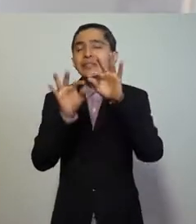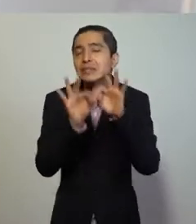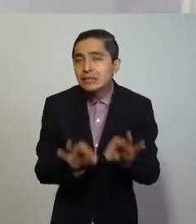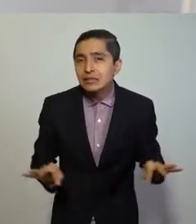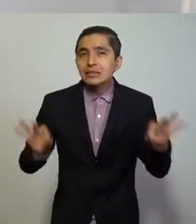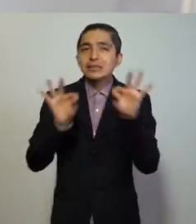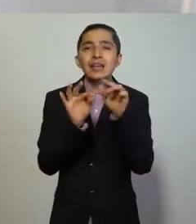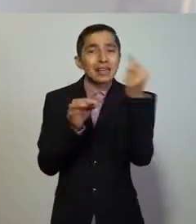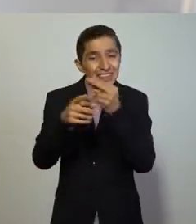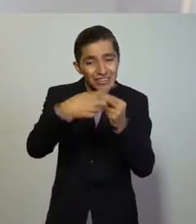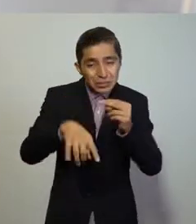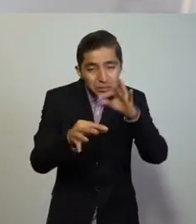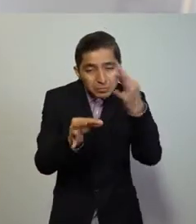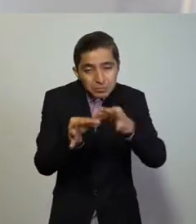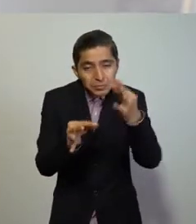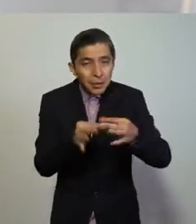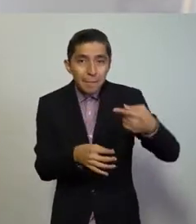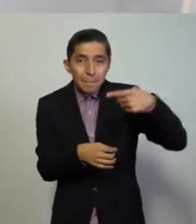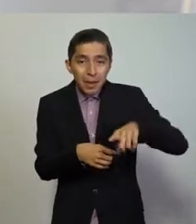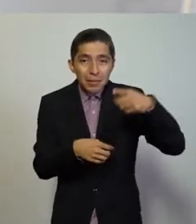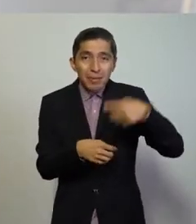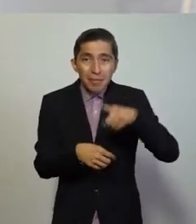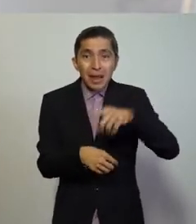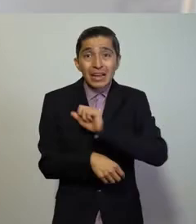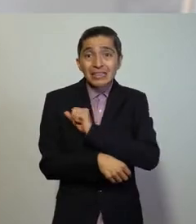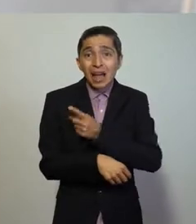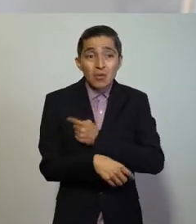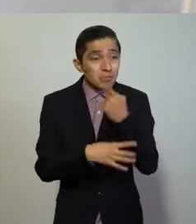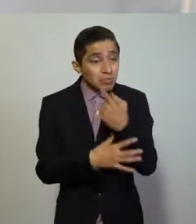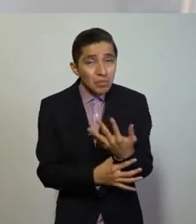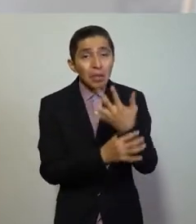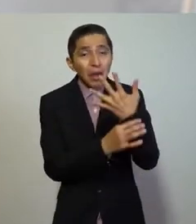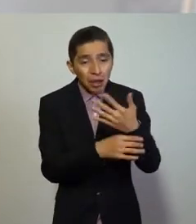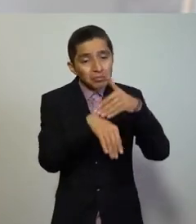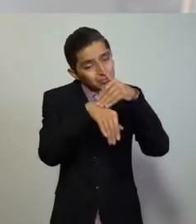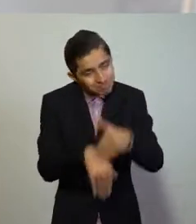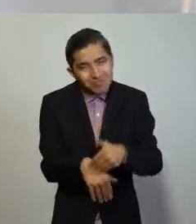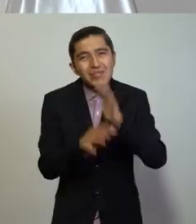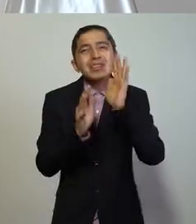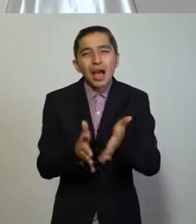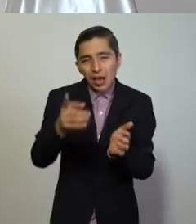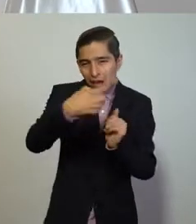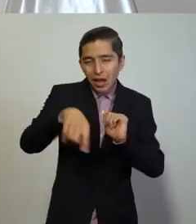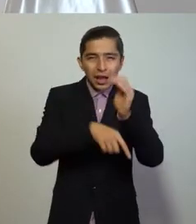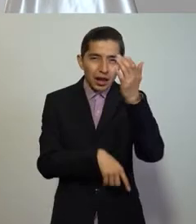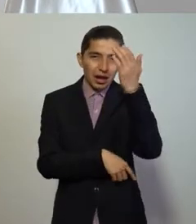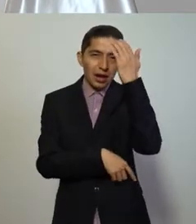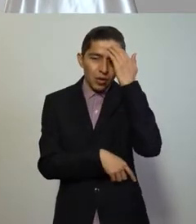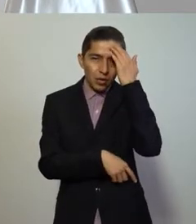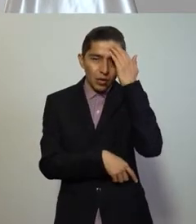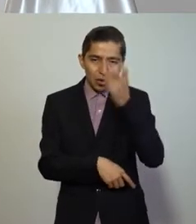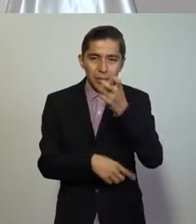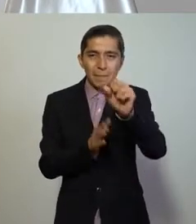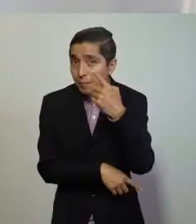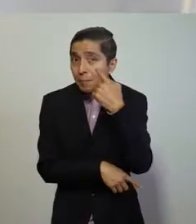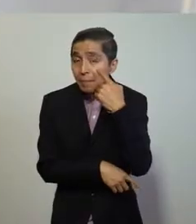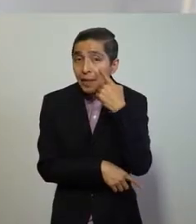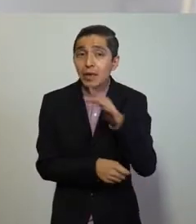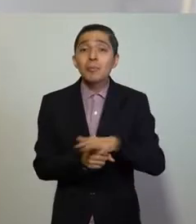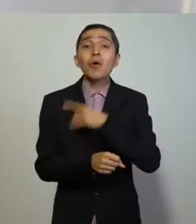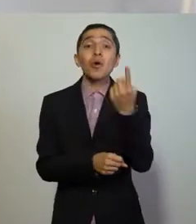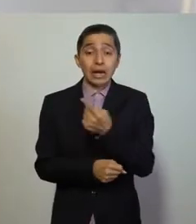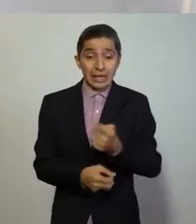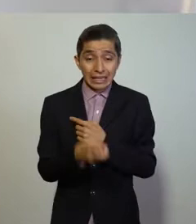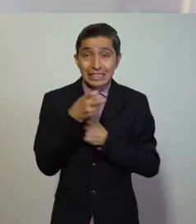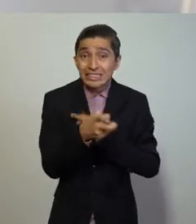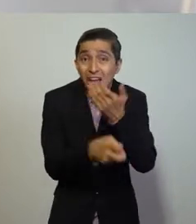cumplamos estrictamente las medidas sanitarias que ya conocemos y que hemos adoptado en estos meses, porque